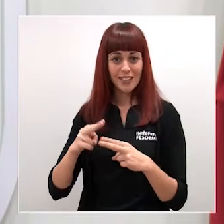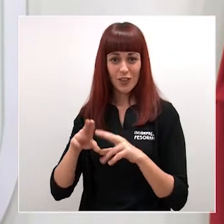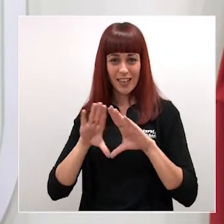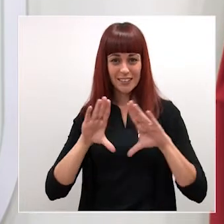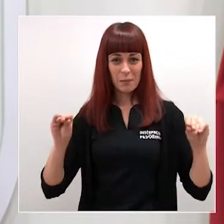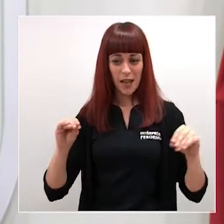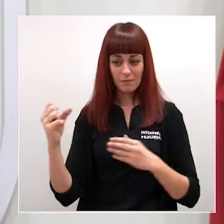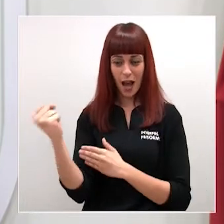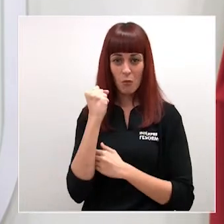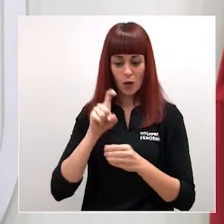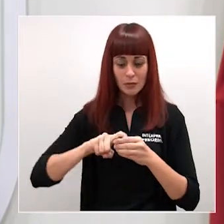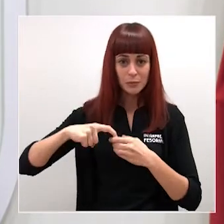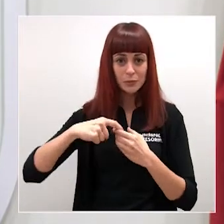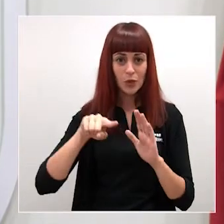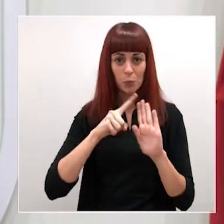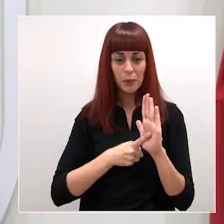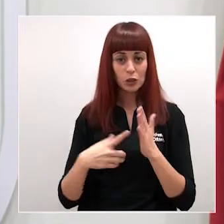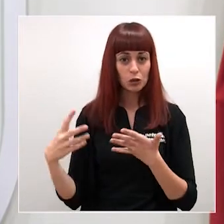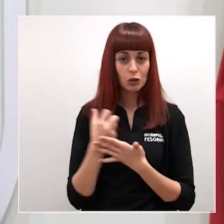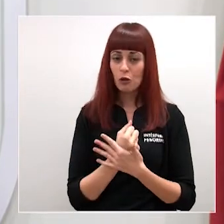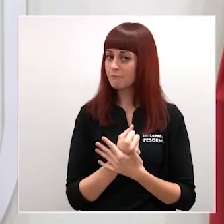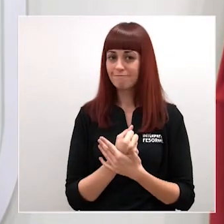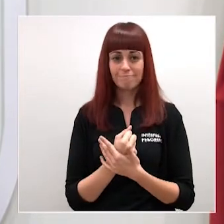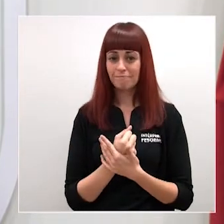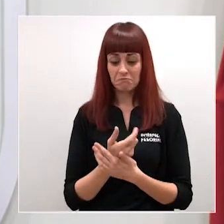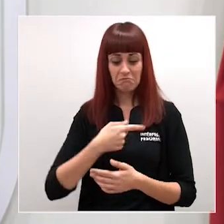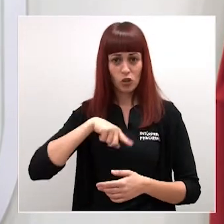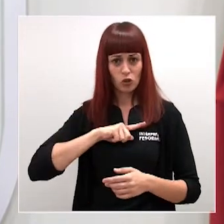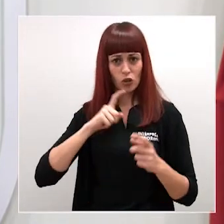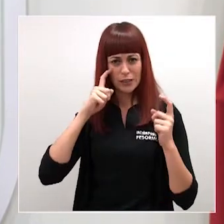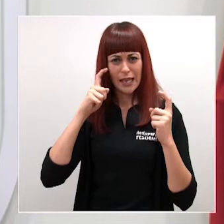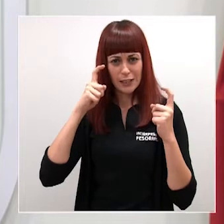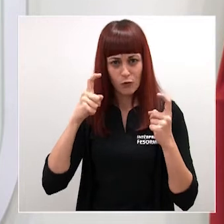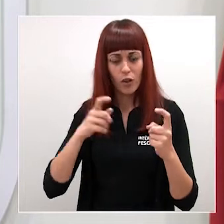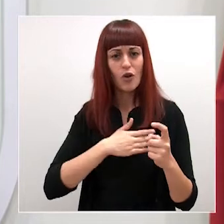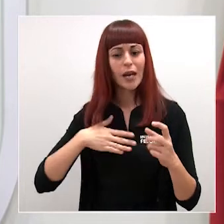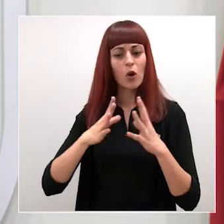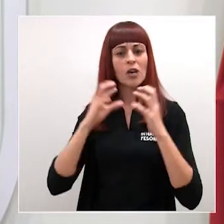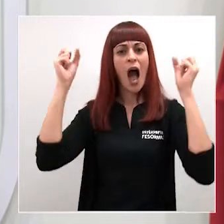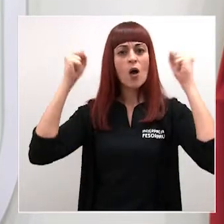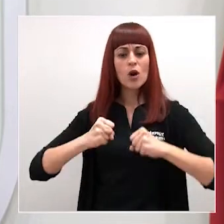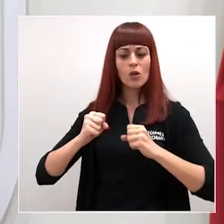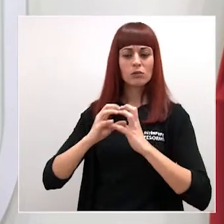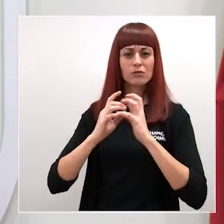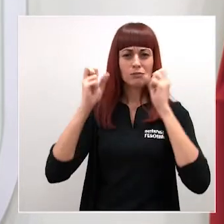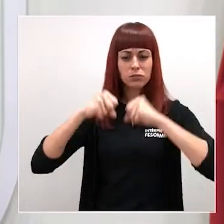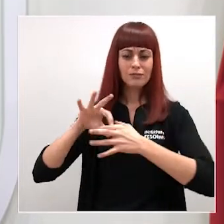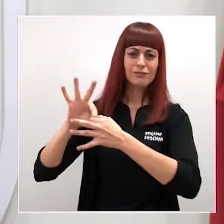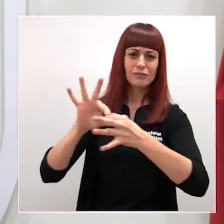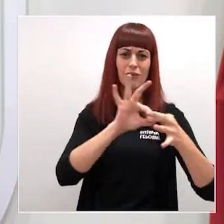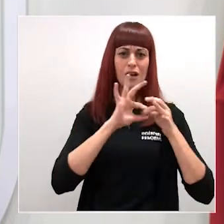Regional, a pesar de los esfuerzos de este Gobierno por llegar a ese acuerdo y a ese consenso colectivo.